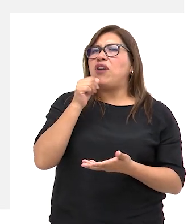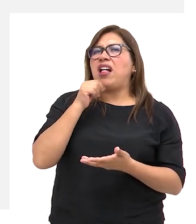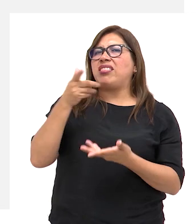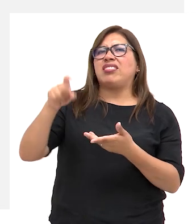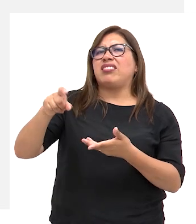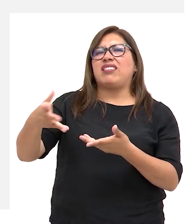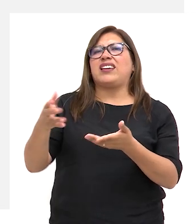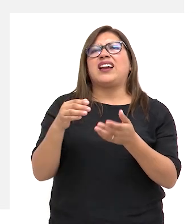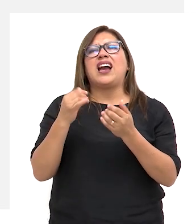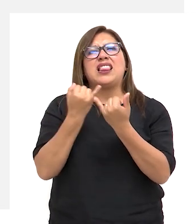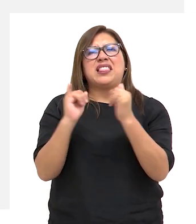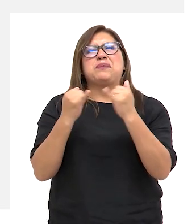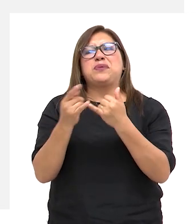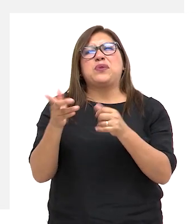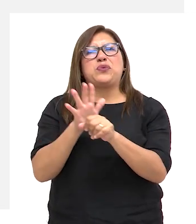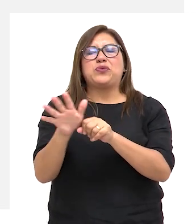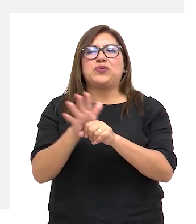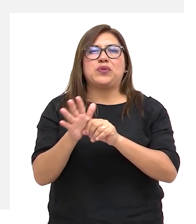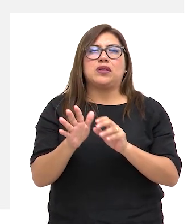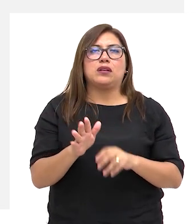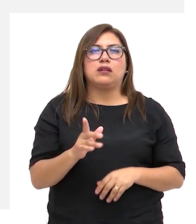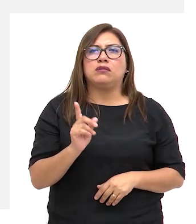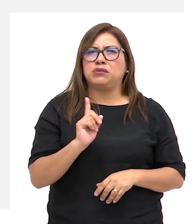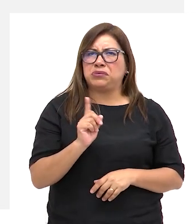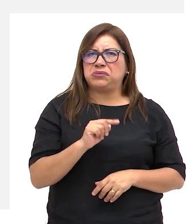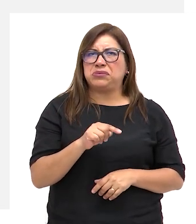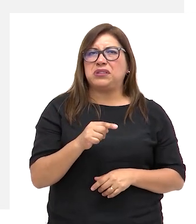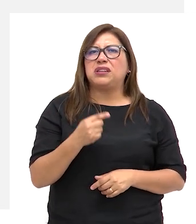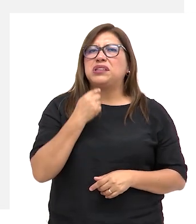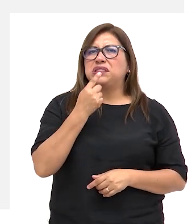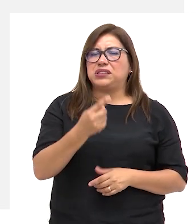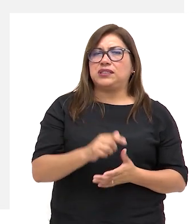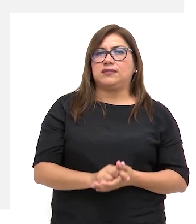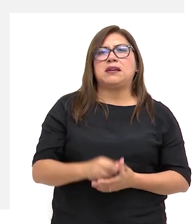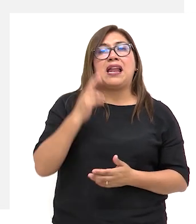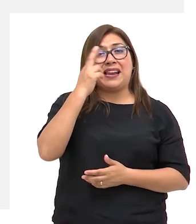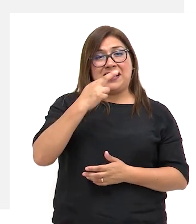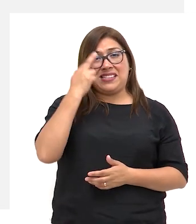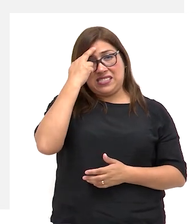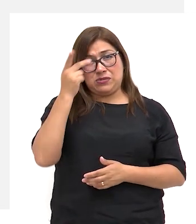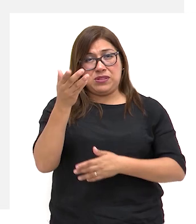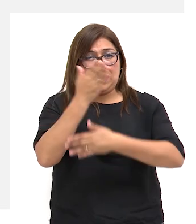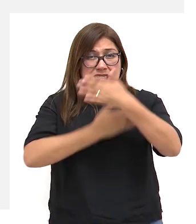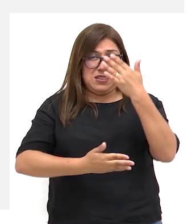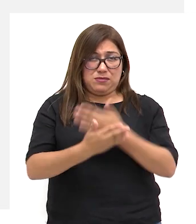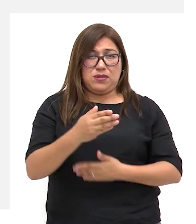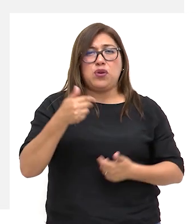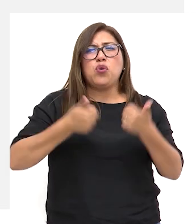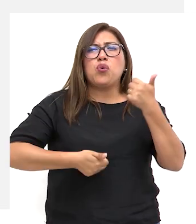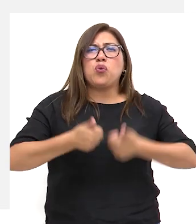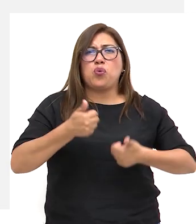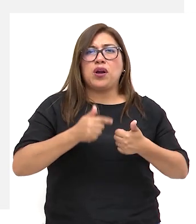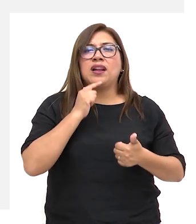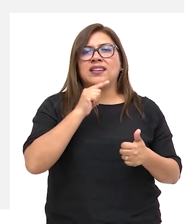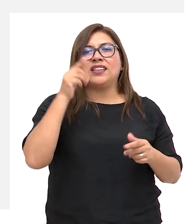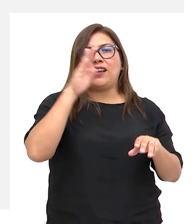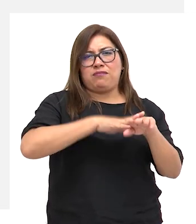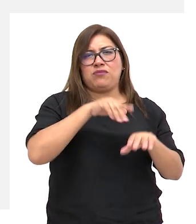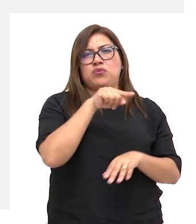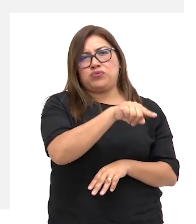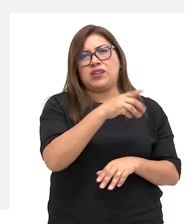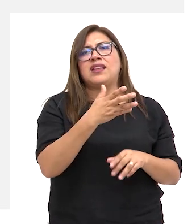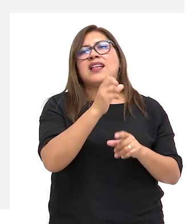autonomía o deficiente. Por el contrario, se reconoce que las causas de la discapacidad provienen de la sociedad,